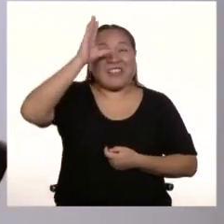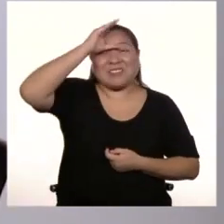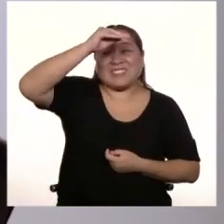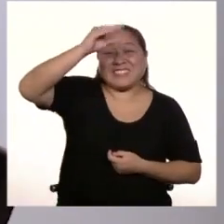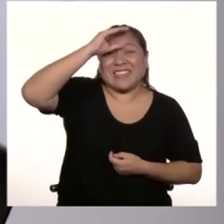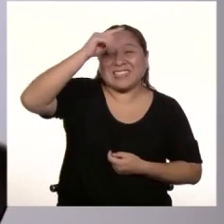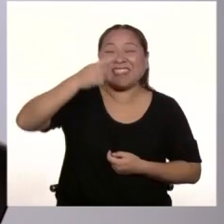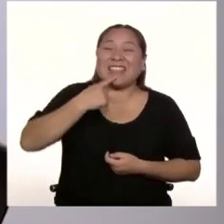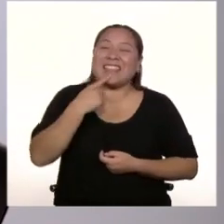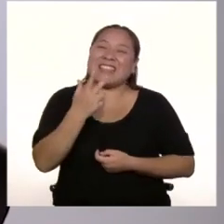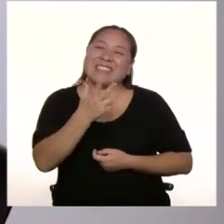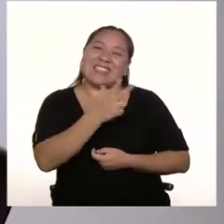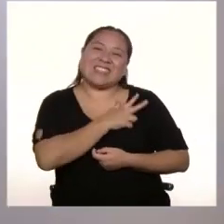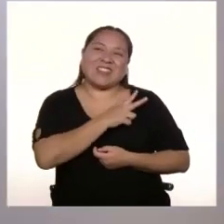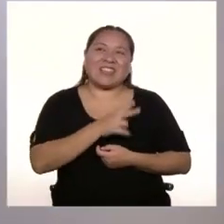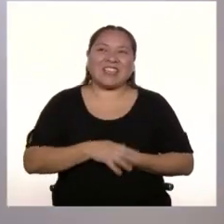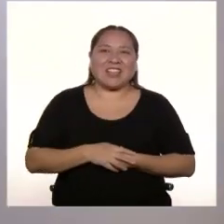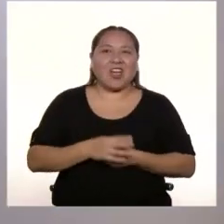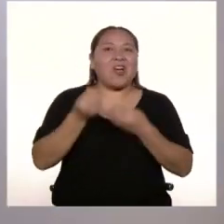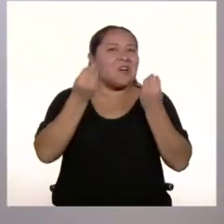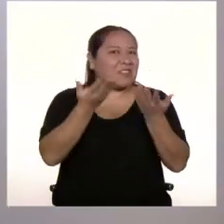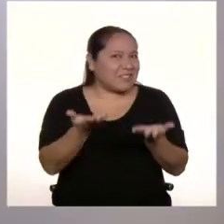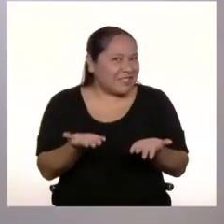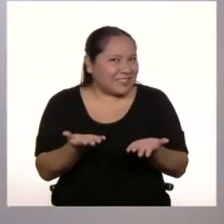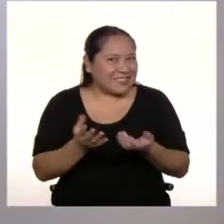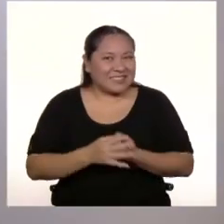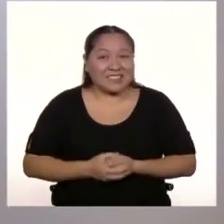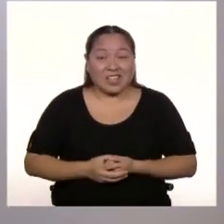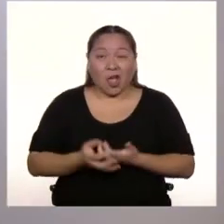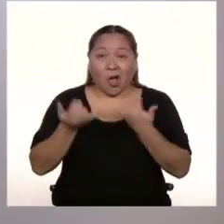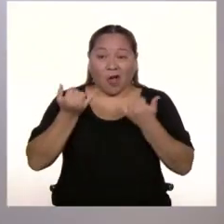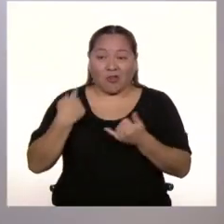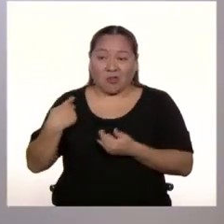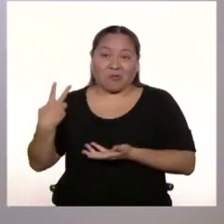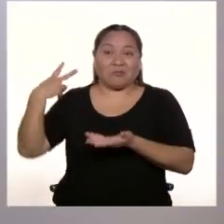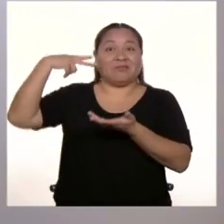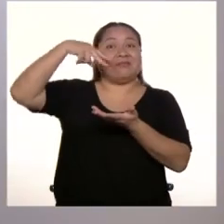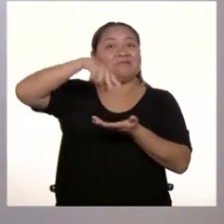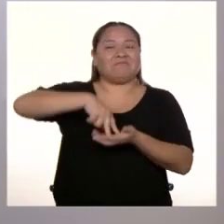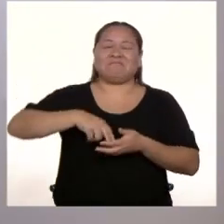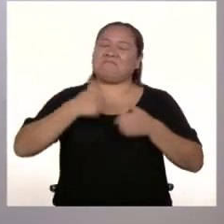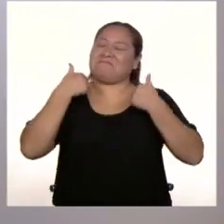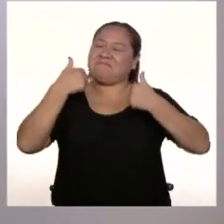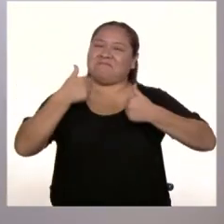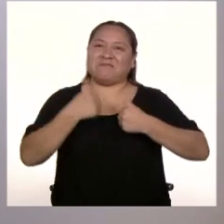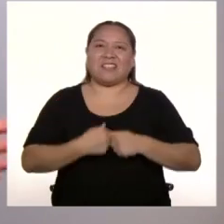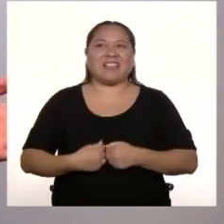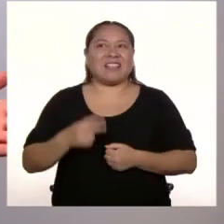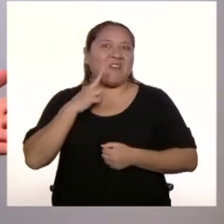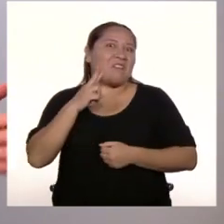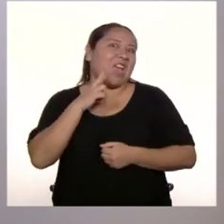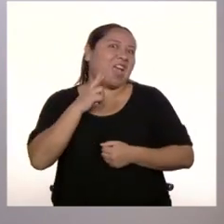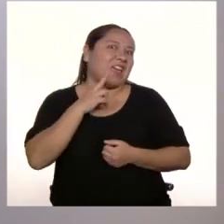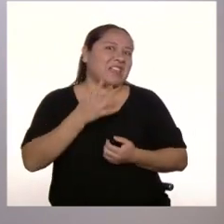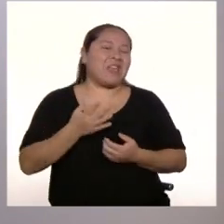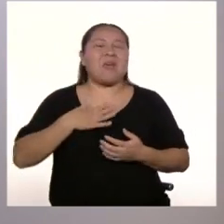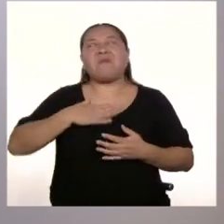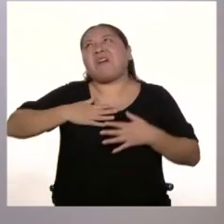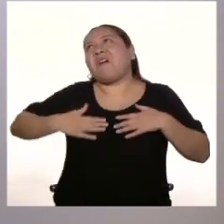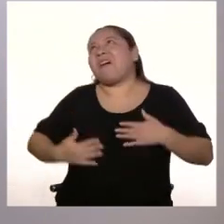chicos de tercero de secundaria, ¿cómo están? Hoy he venido superpilas porque es viernes y mi cuerpo lo sabe.